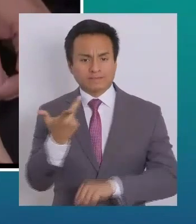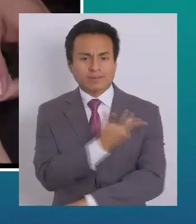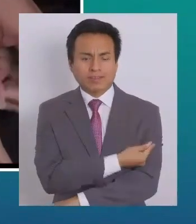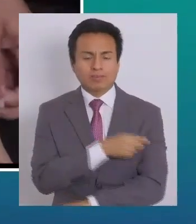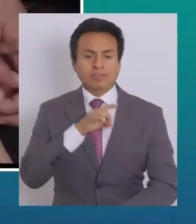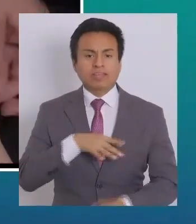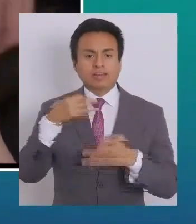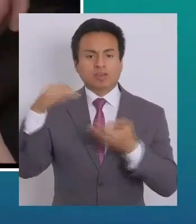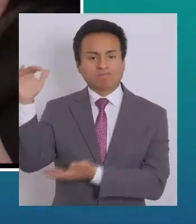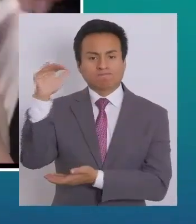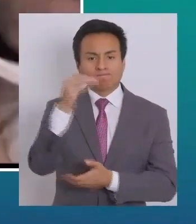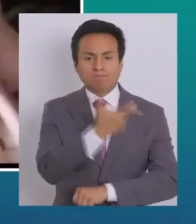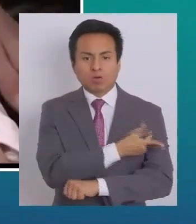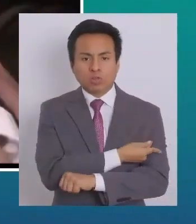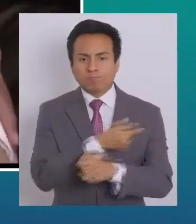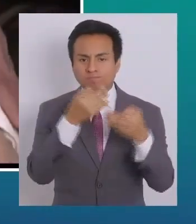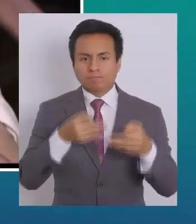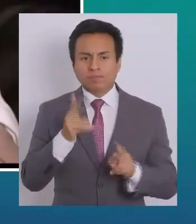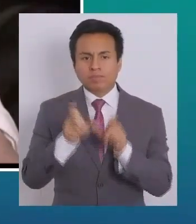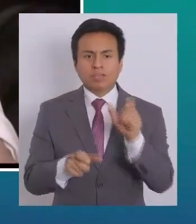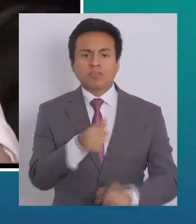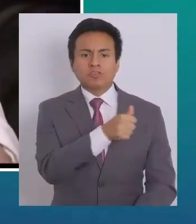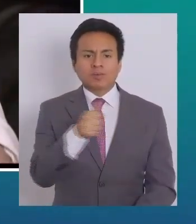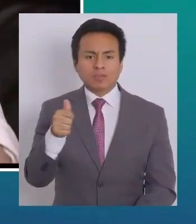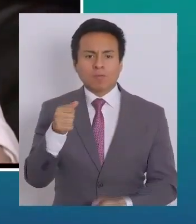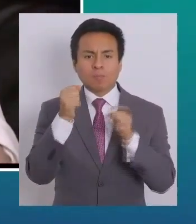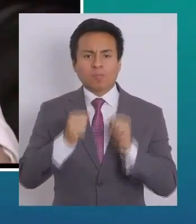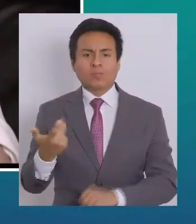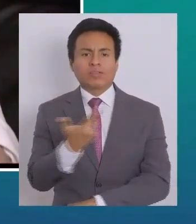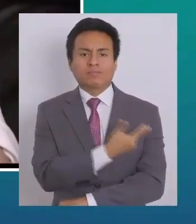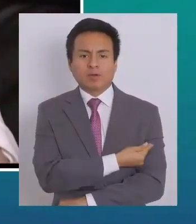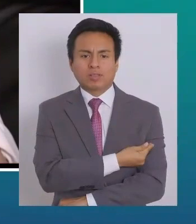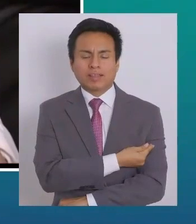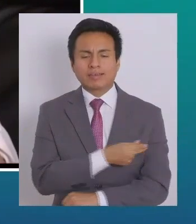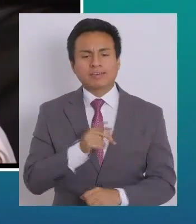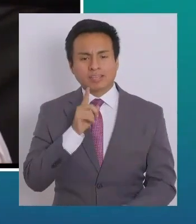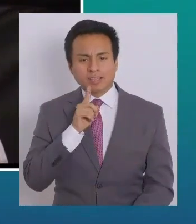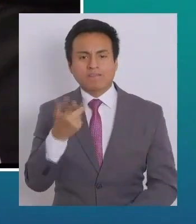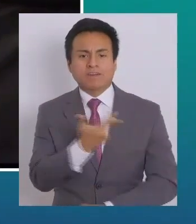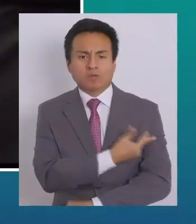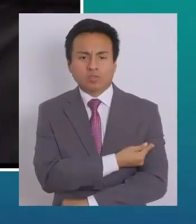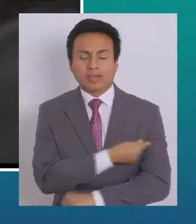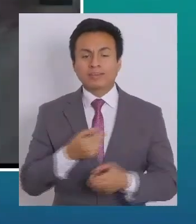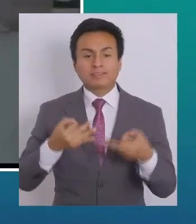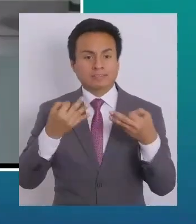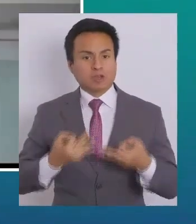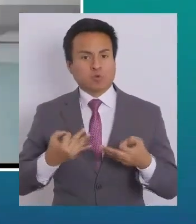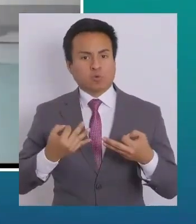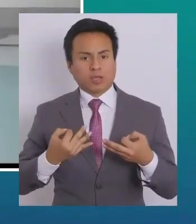Chile ha asegurado una cantidad de vacunas tal que permite que todas las personas puedan ser vacunadas con esta vacuna que es segura,